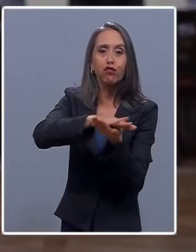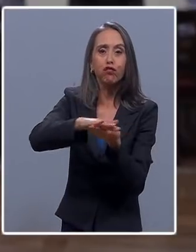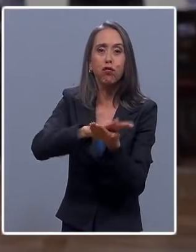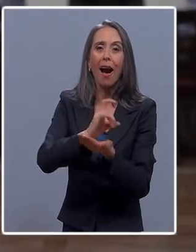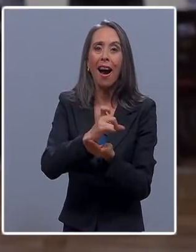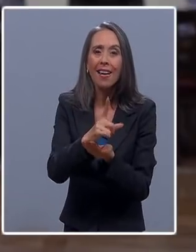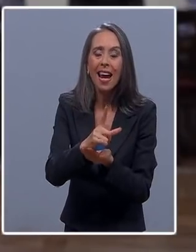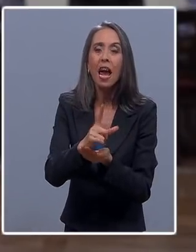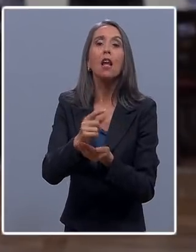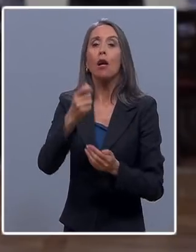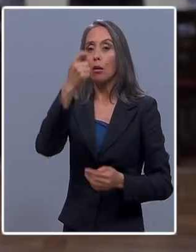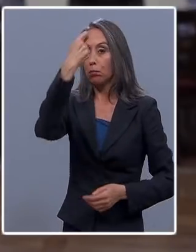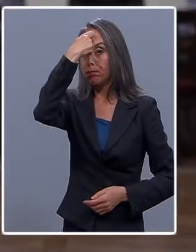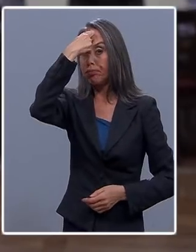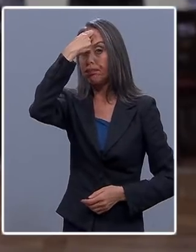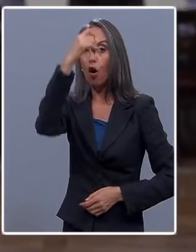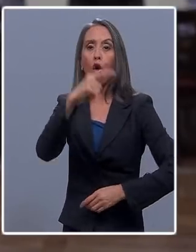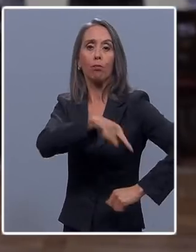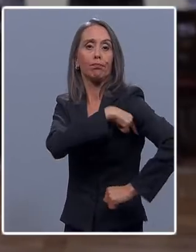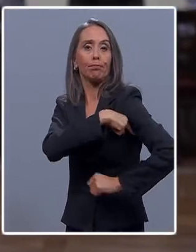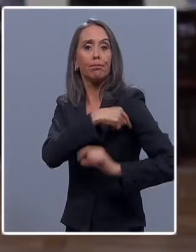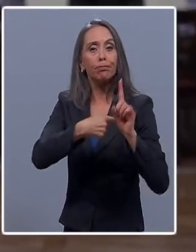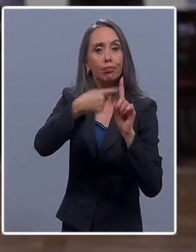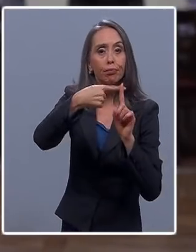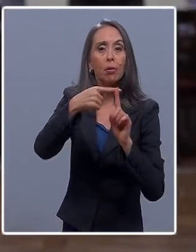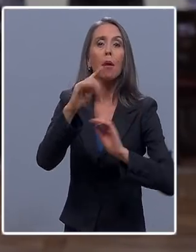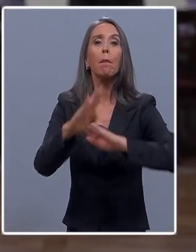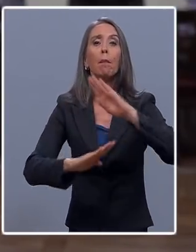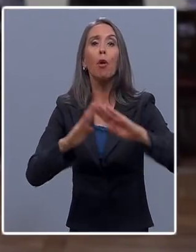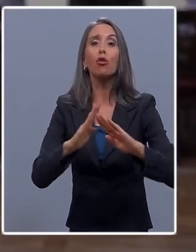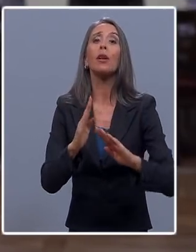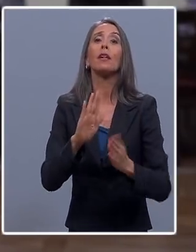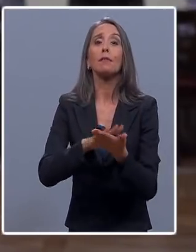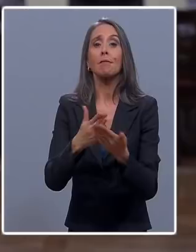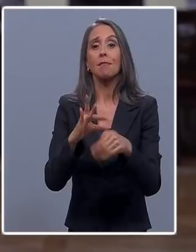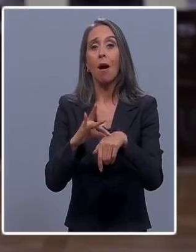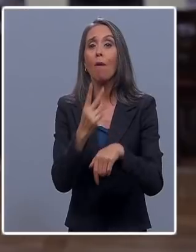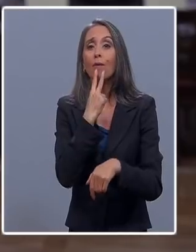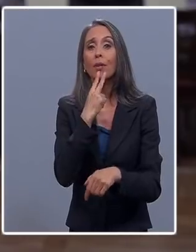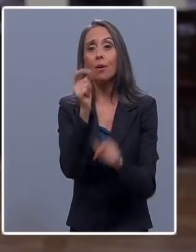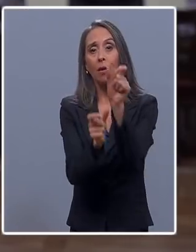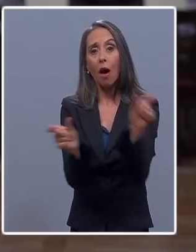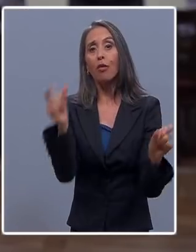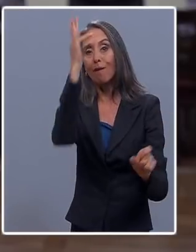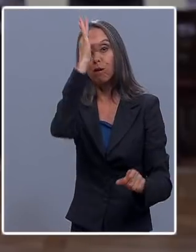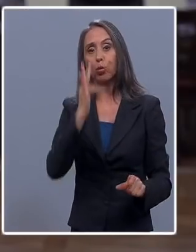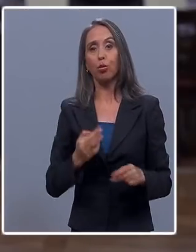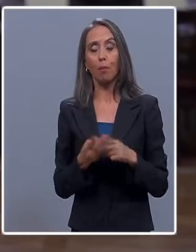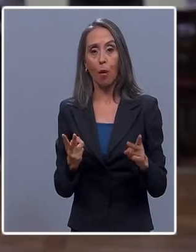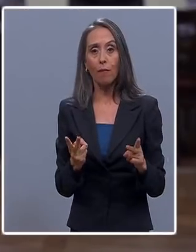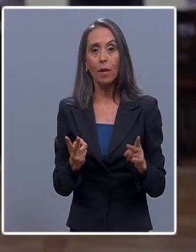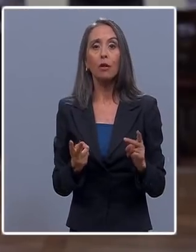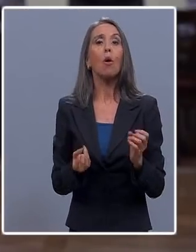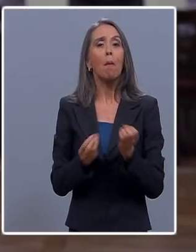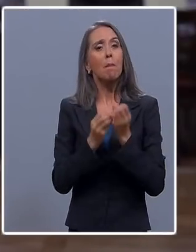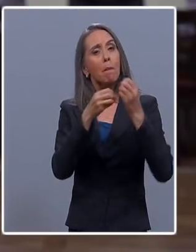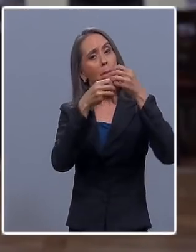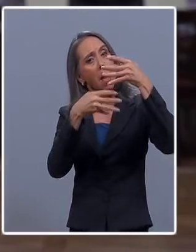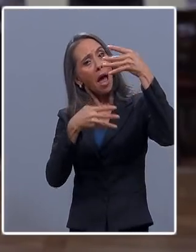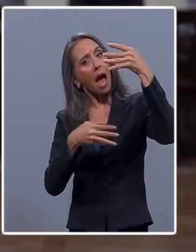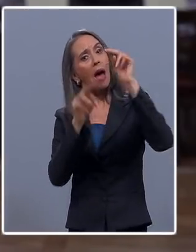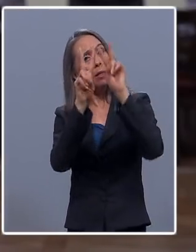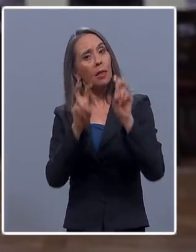lo que sea necesario para proteger la salud y la vida de los funcionarios públicos. Para seguir avanzando en estas materias